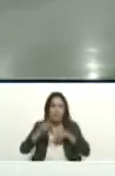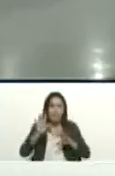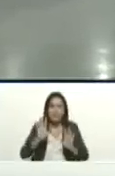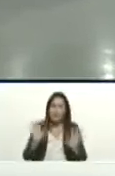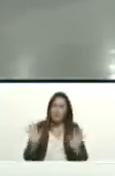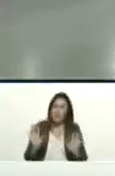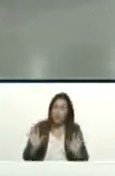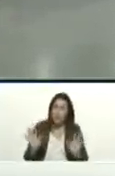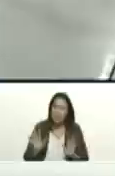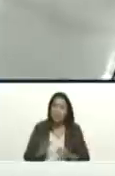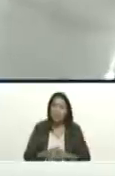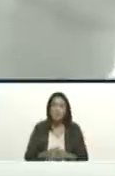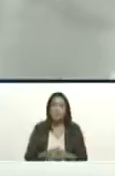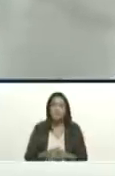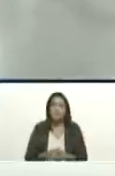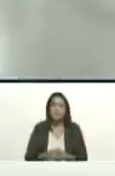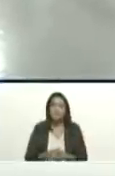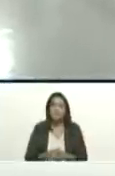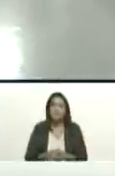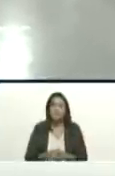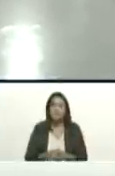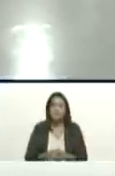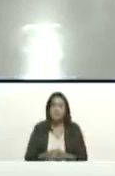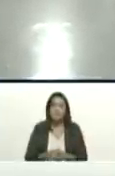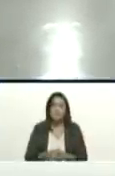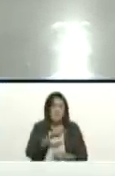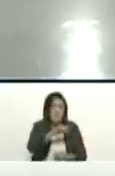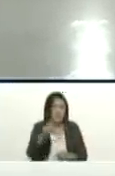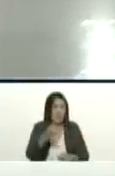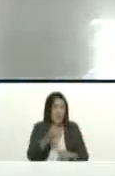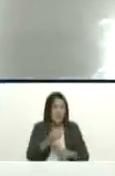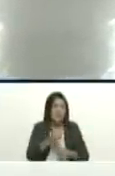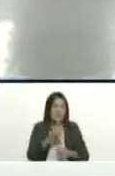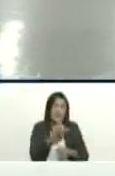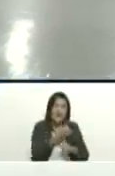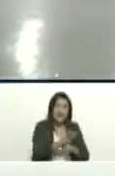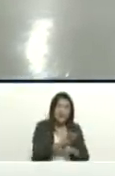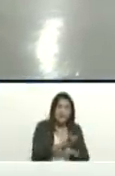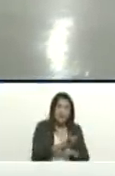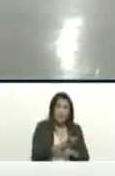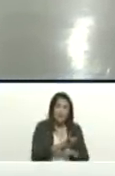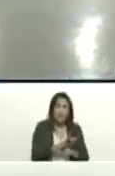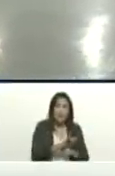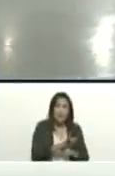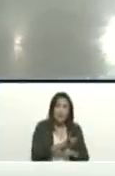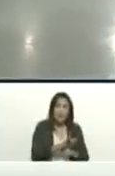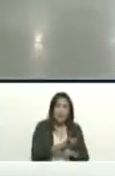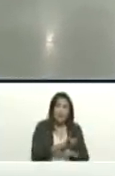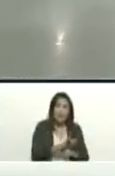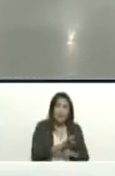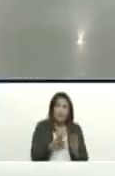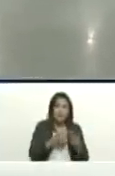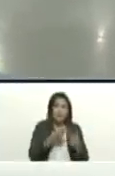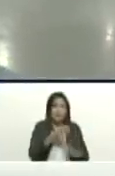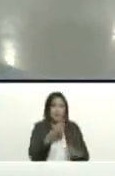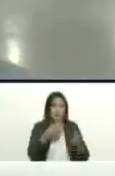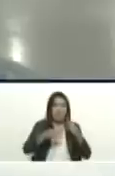para que nadie traicione no hay excusa de ningún tipo para que nadie caiga en el lodo